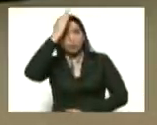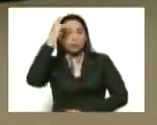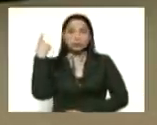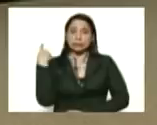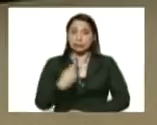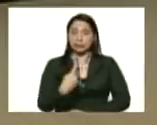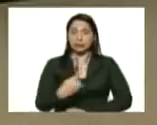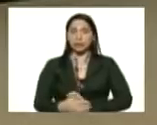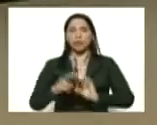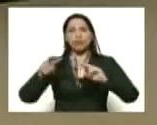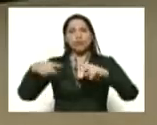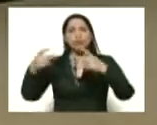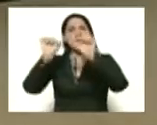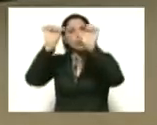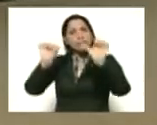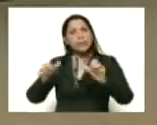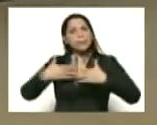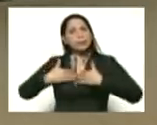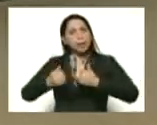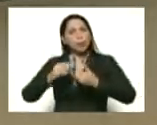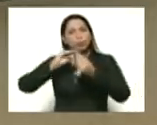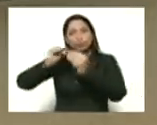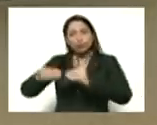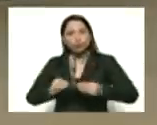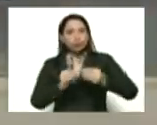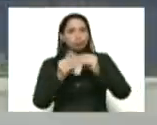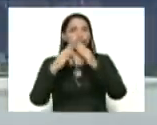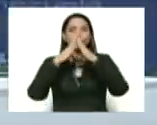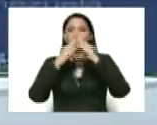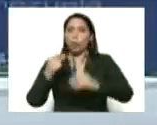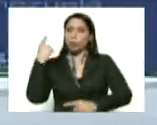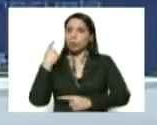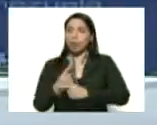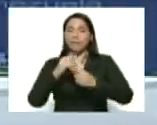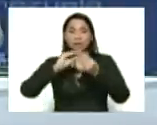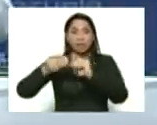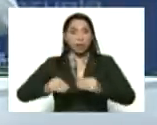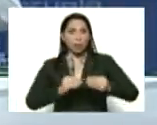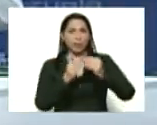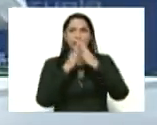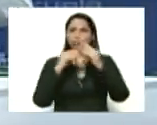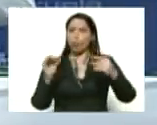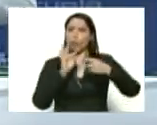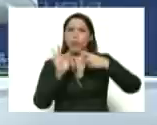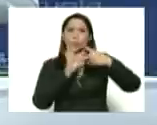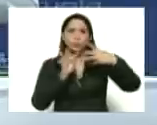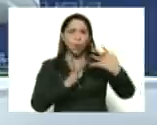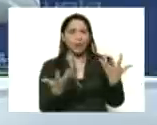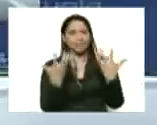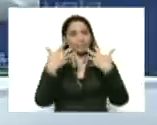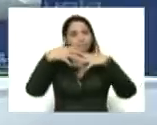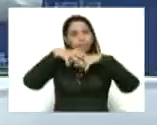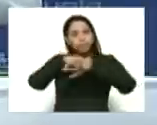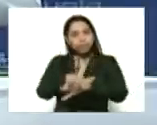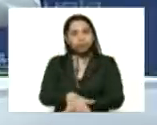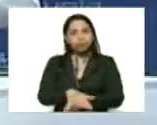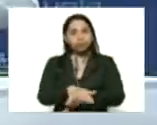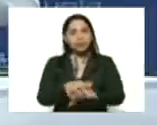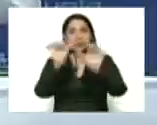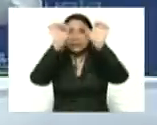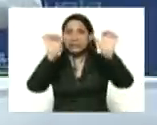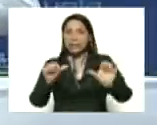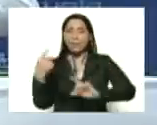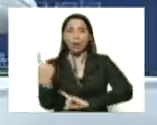nuevo sistema de salud recuperar todo lo que haya que recuperar y que todo funcione articulado como un sistema